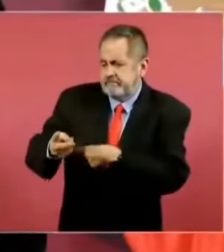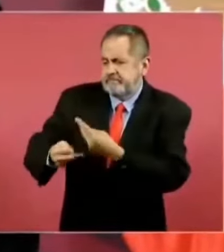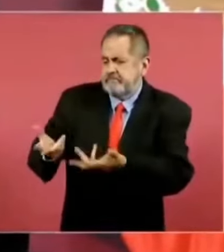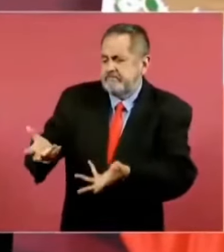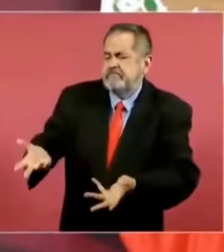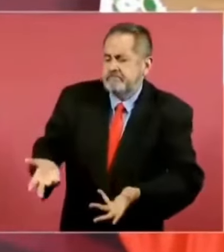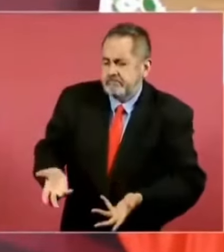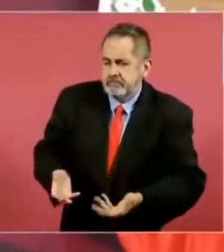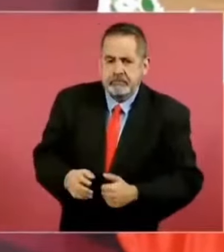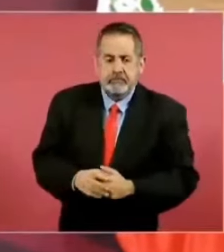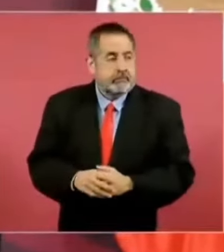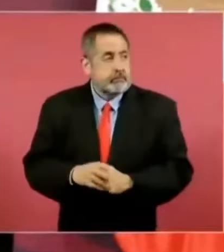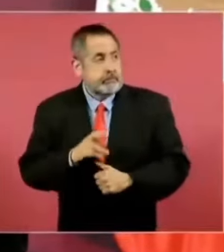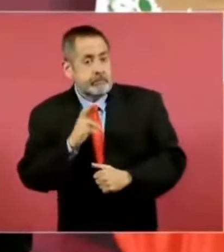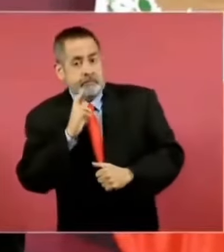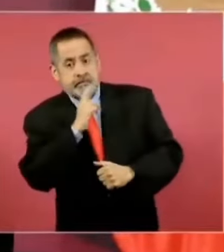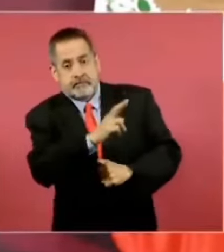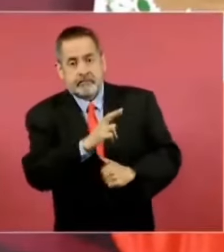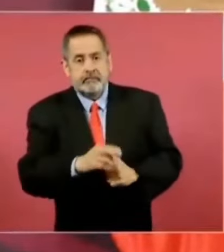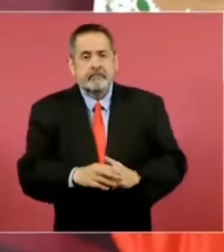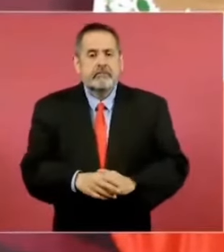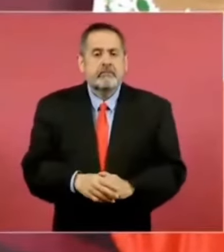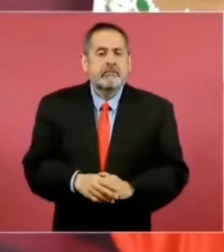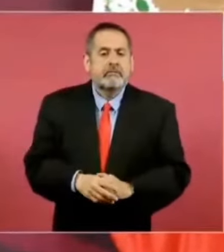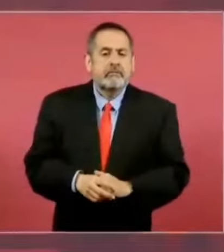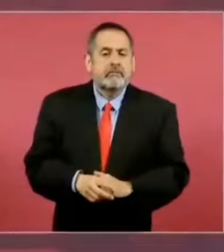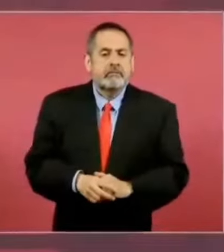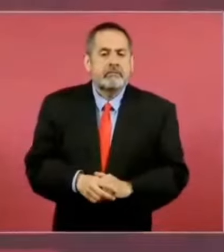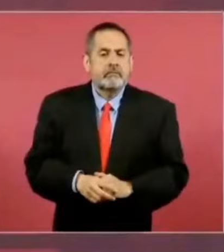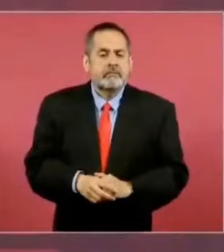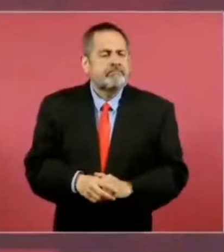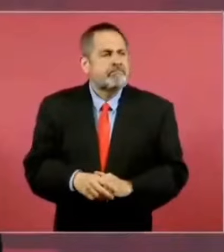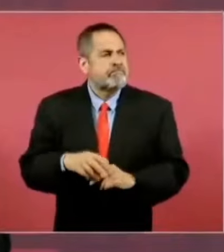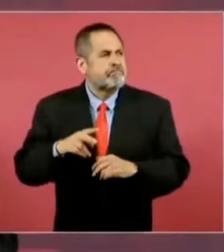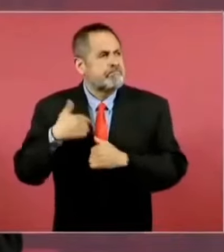Y le contesta a Bolívar, triunfar